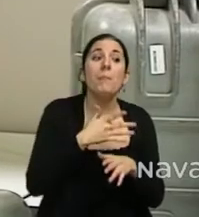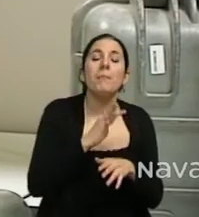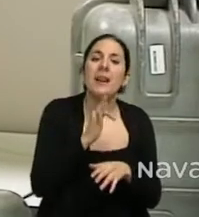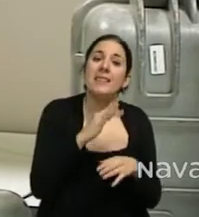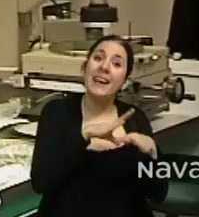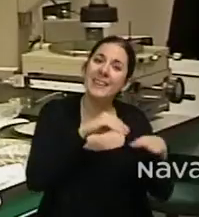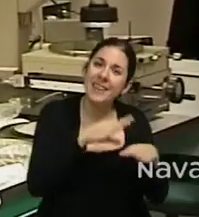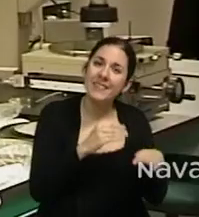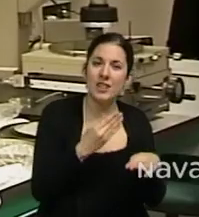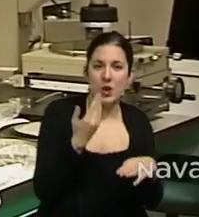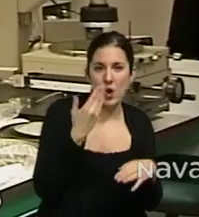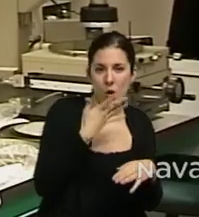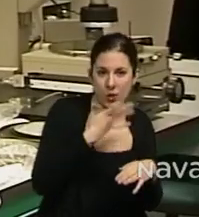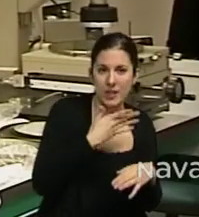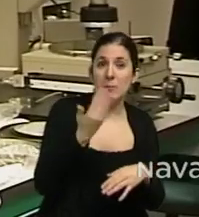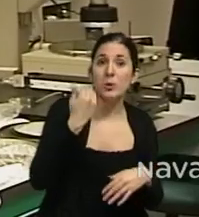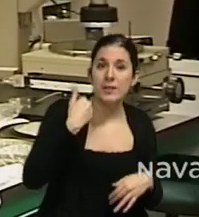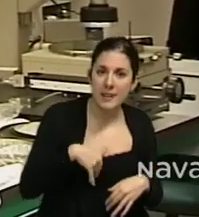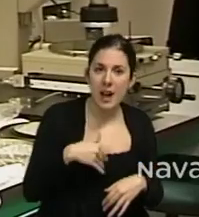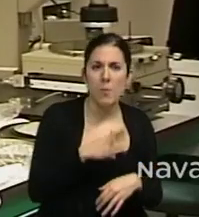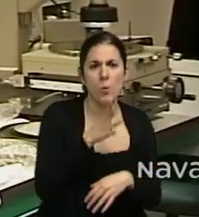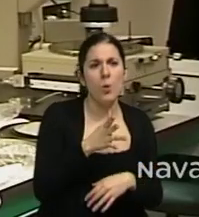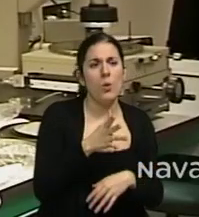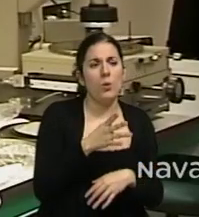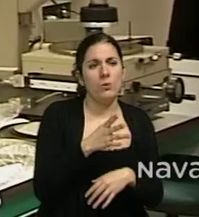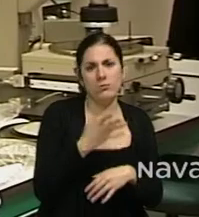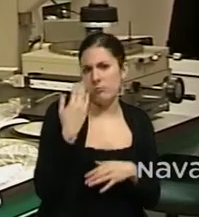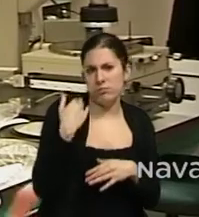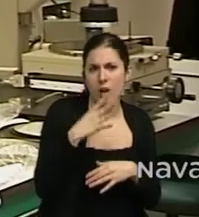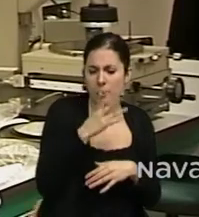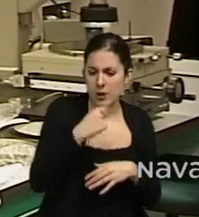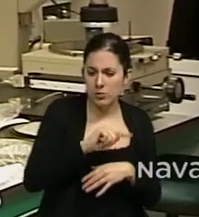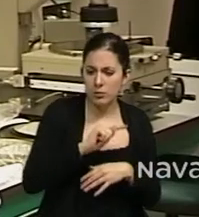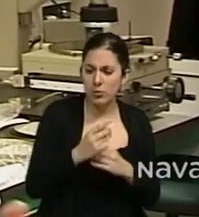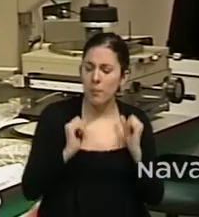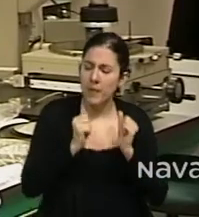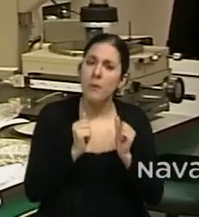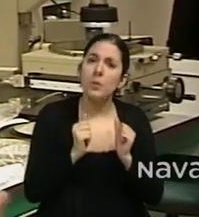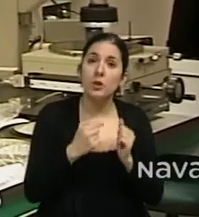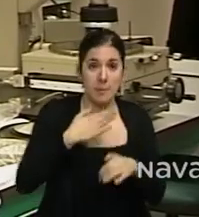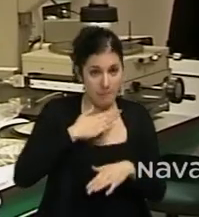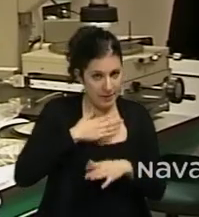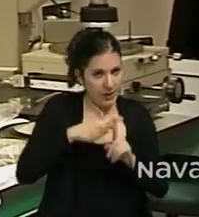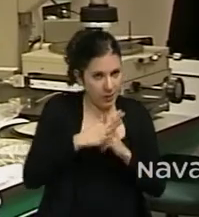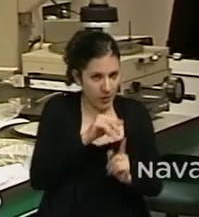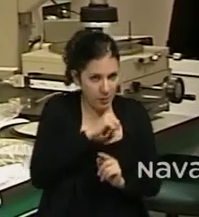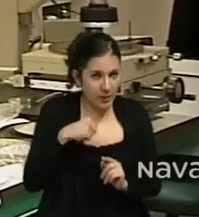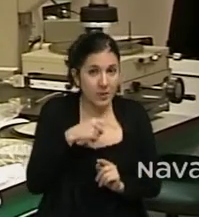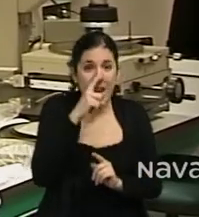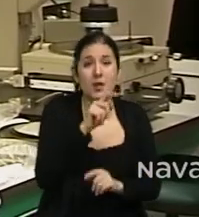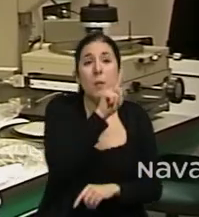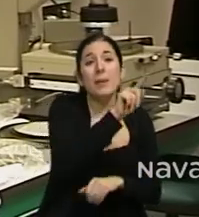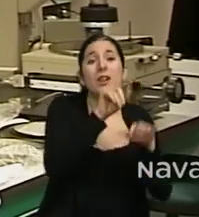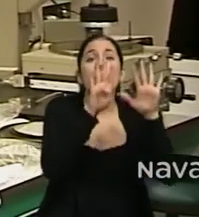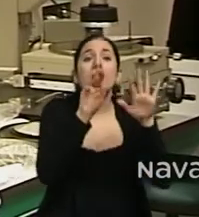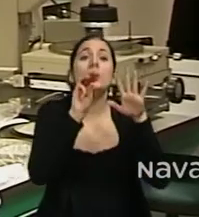montón de experiencia porque nuestra actividad comienza, bueno, en mi caso particular desde el año 1986 en